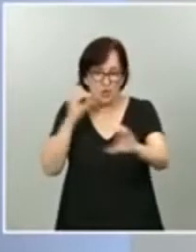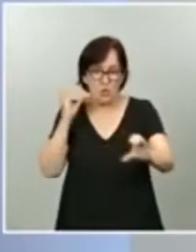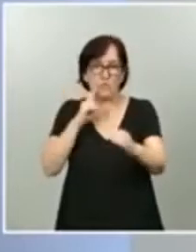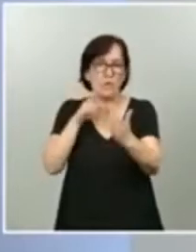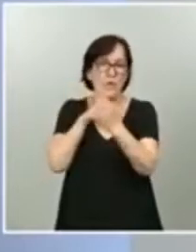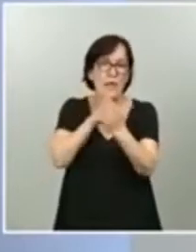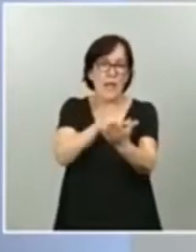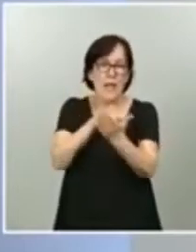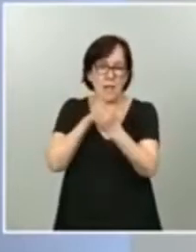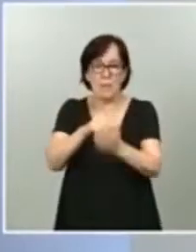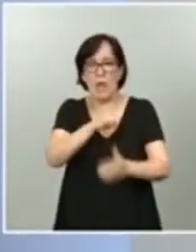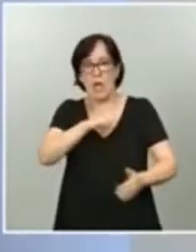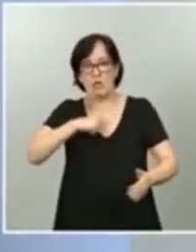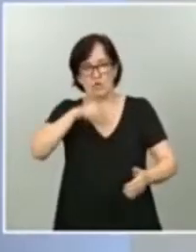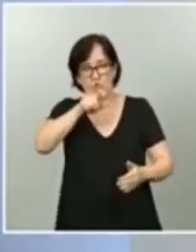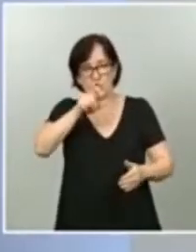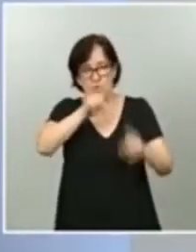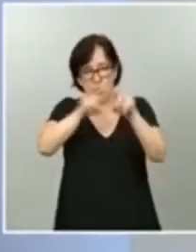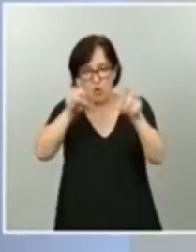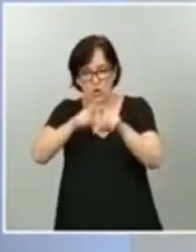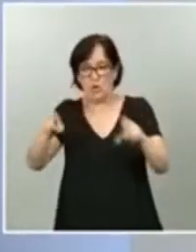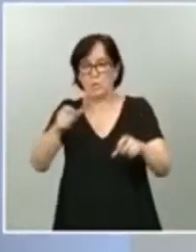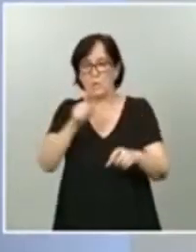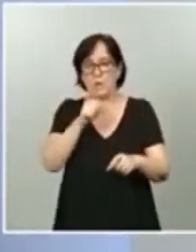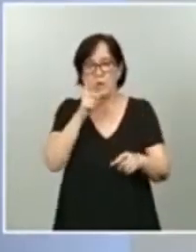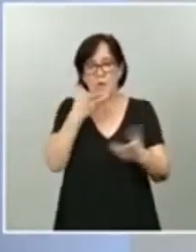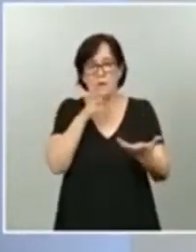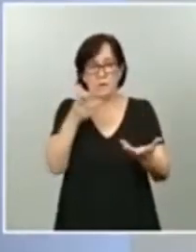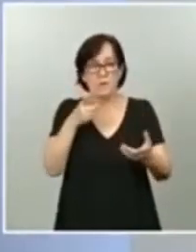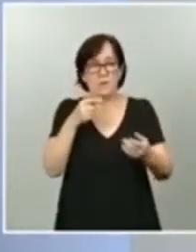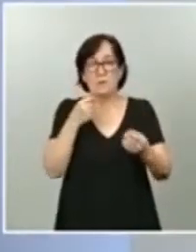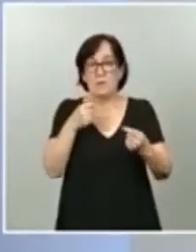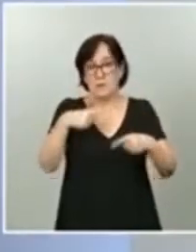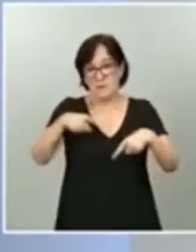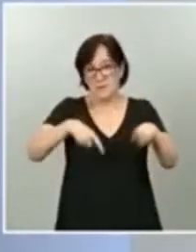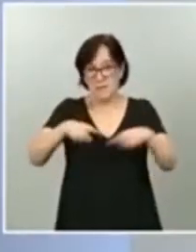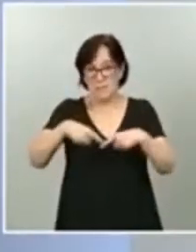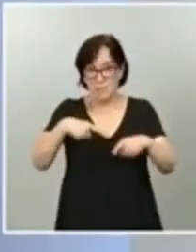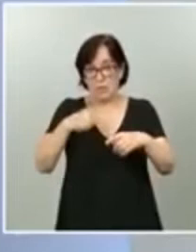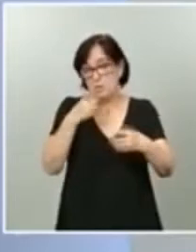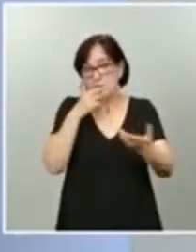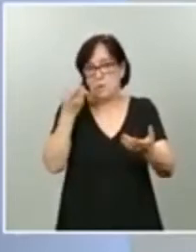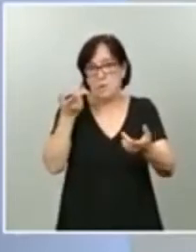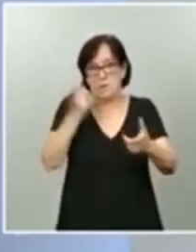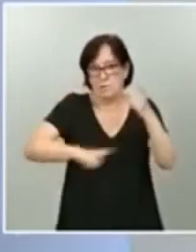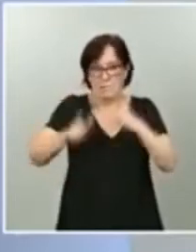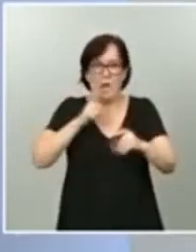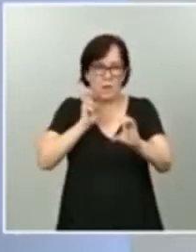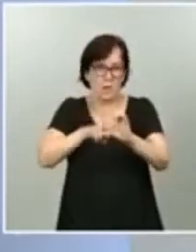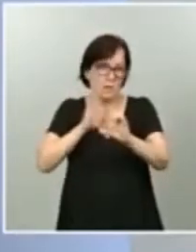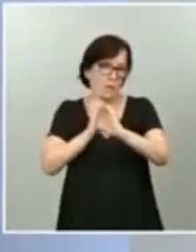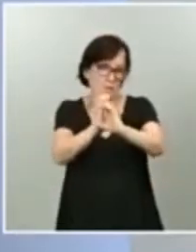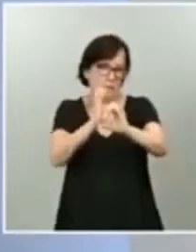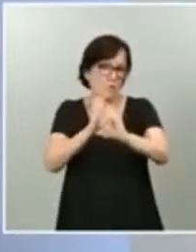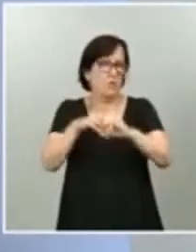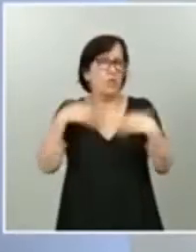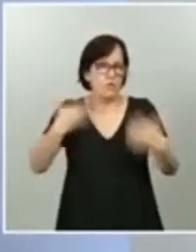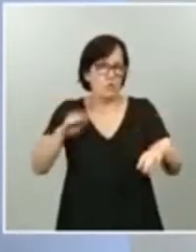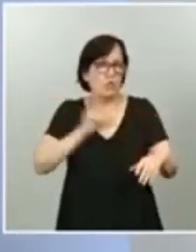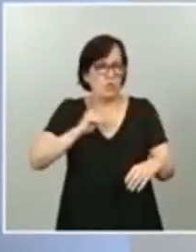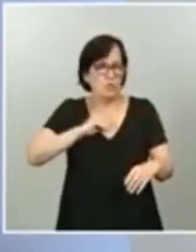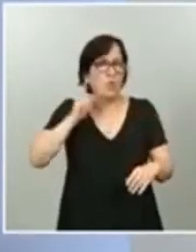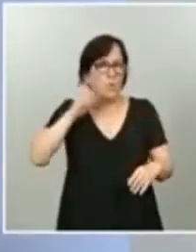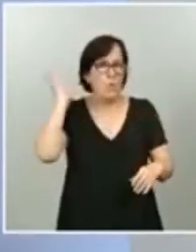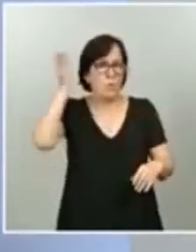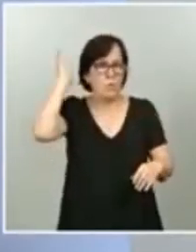autónomos o para empresas del sector del transporte discrecional de viajeros, un sector muy castigado, es el sector que normalmente hace